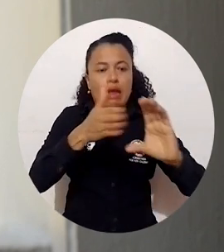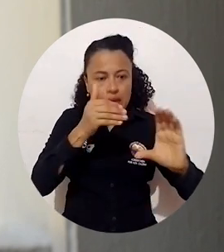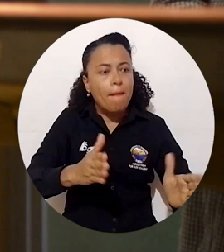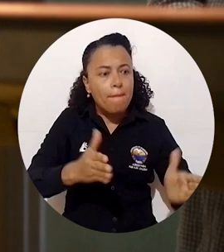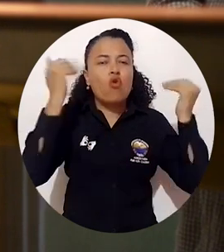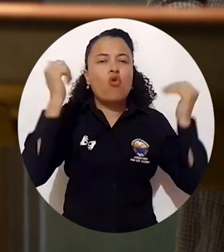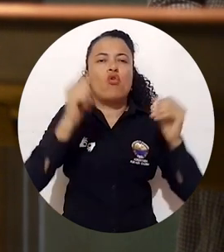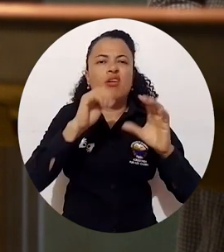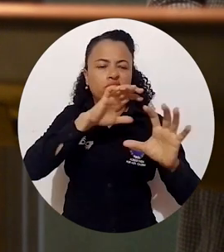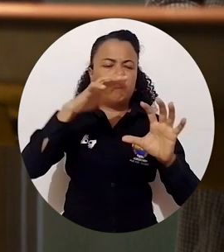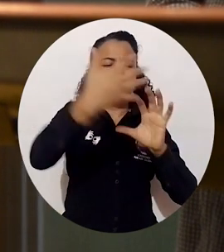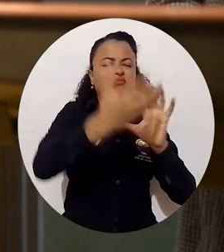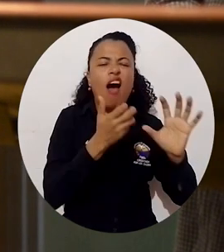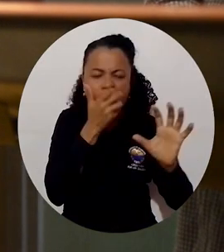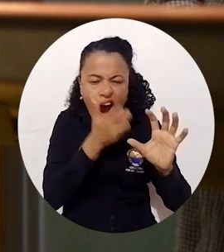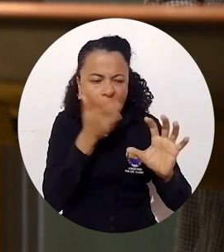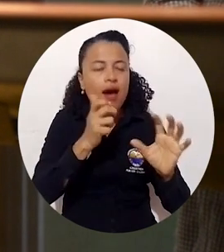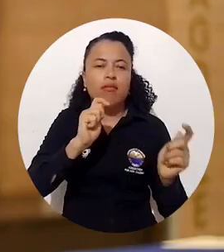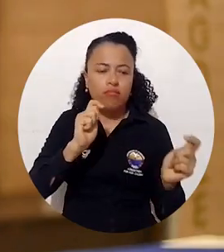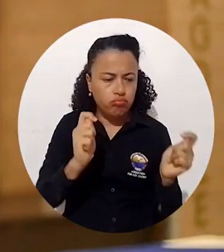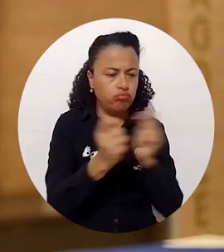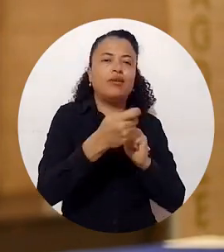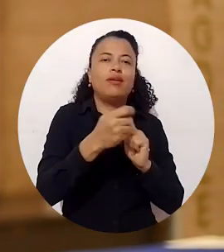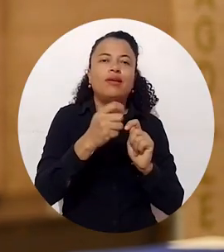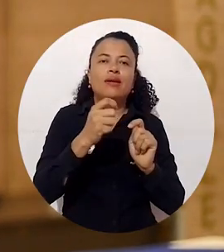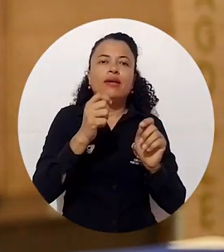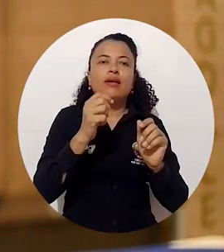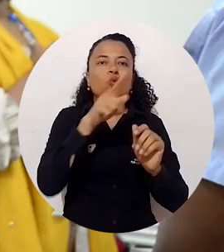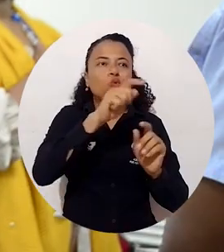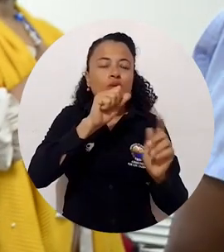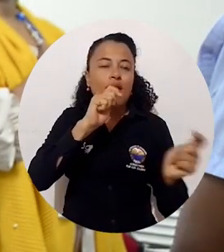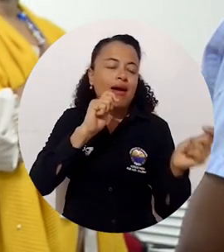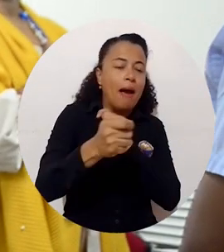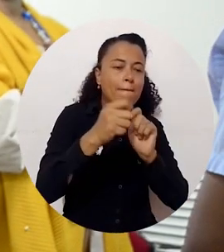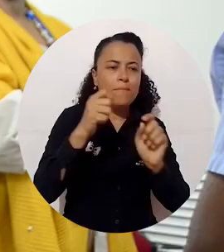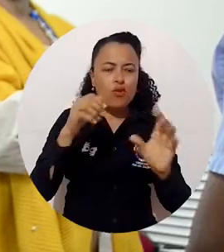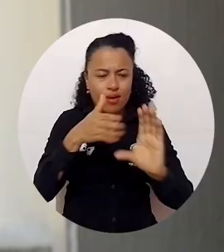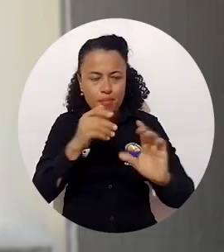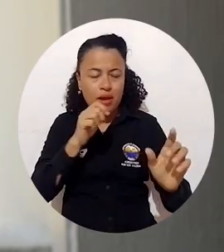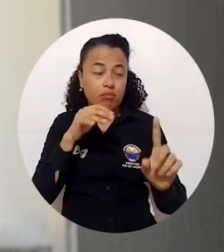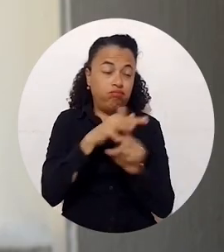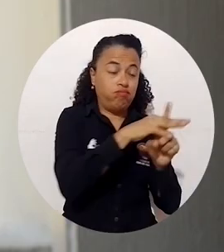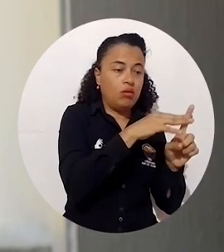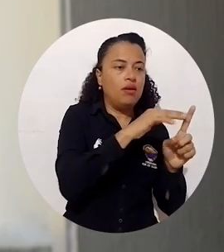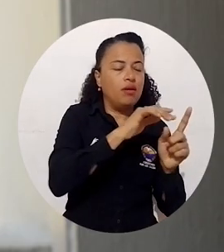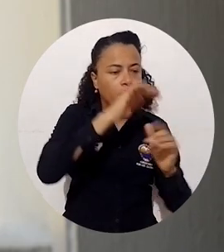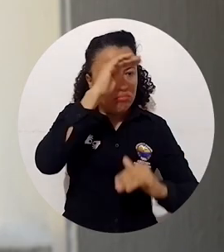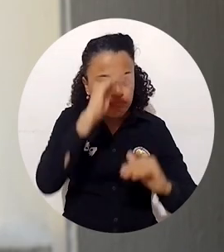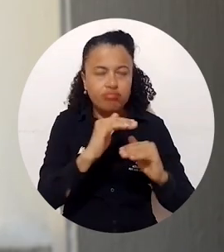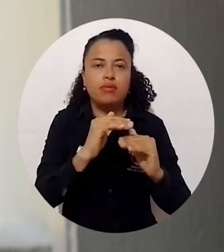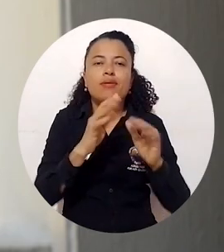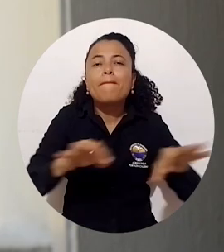mejorar, podemos eliminar el calentamiento global, mitigar los cambios climáticos con una simple acción que depende de cada